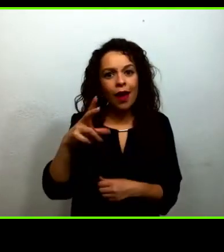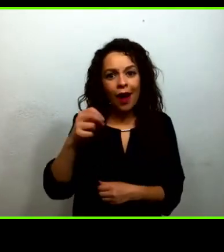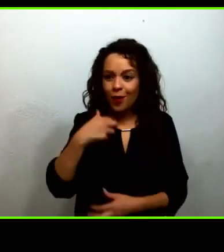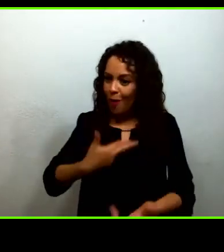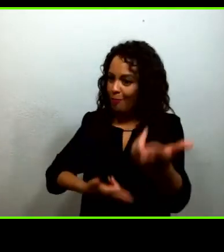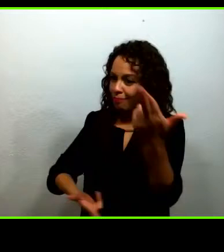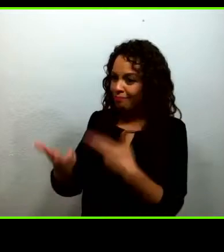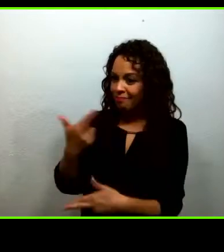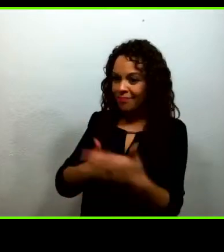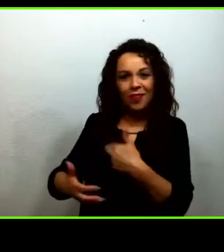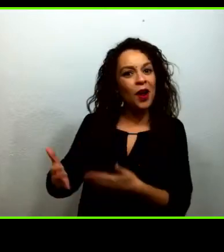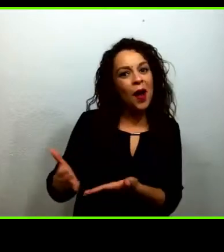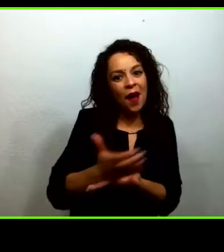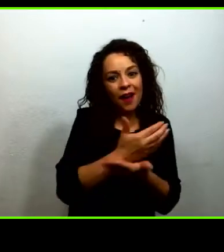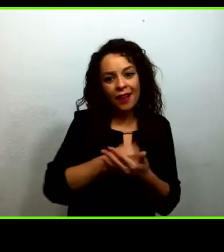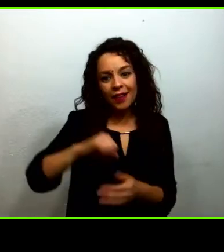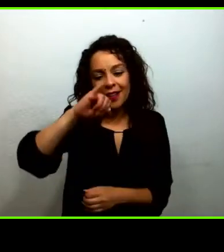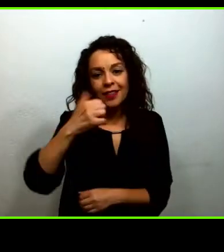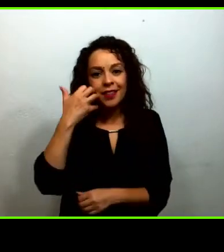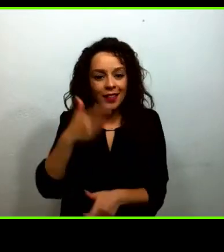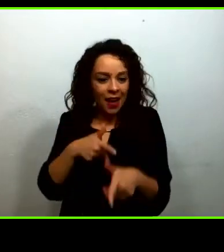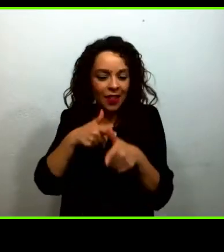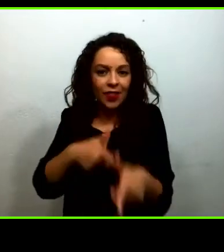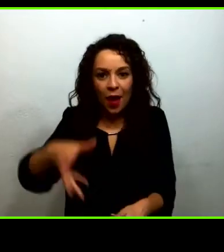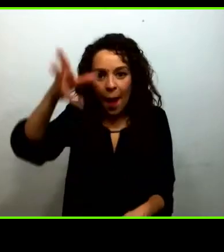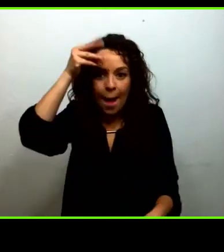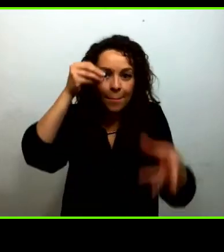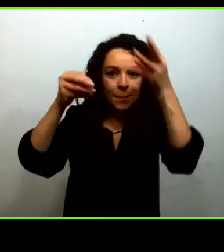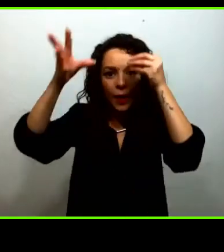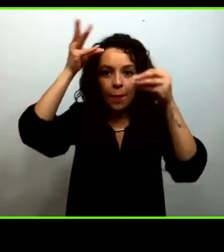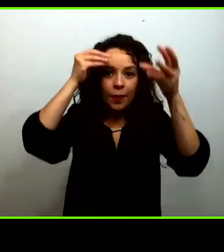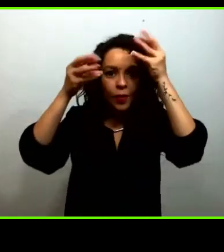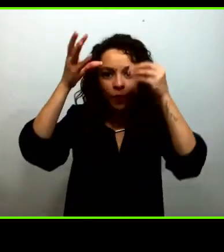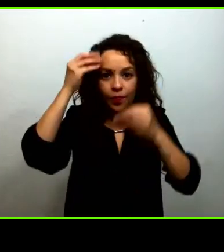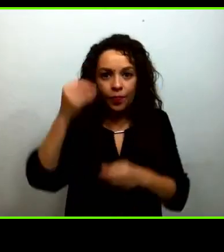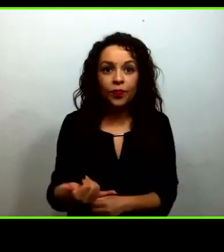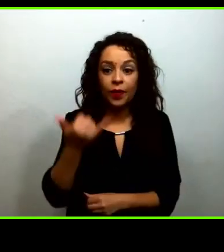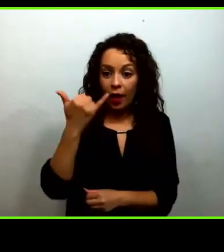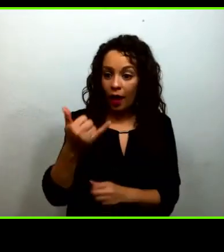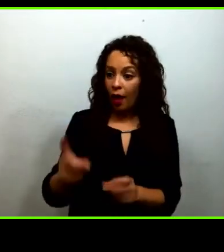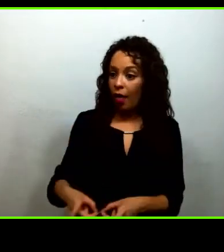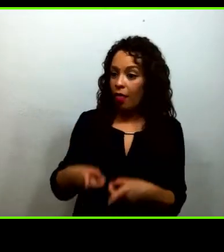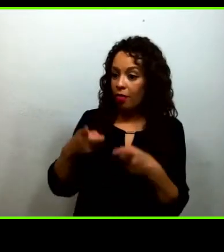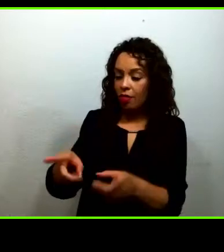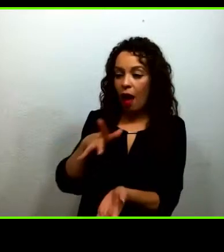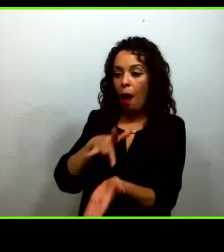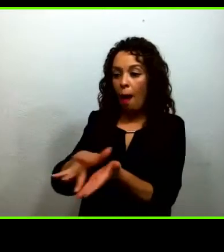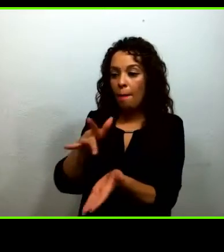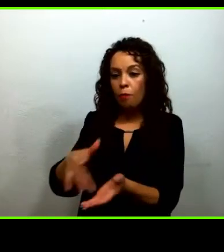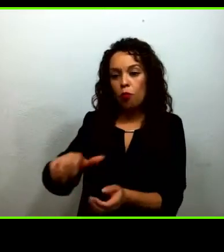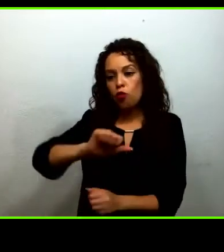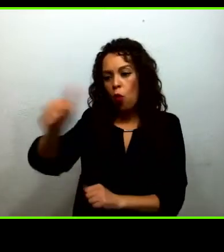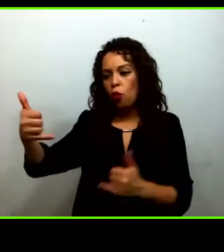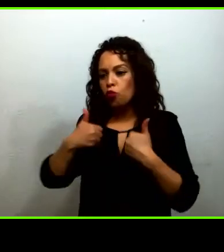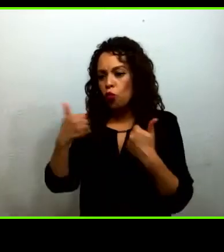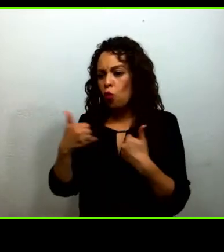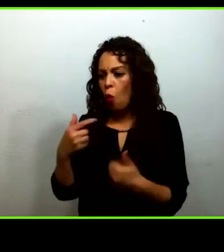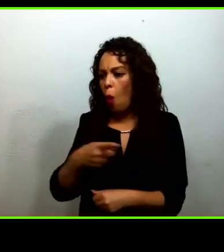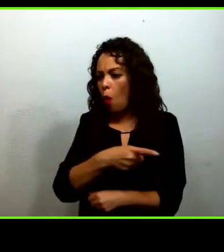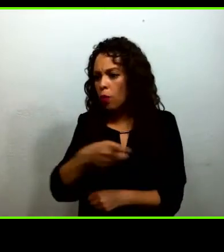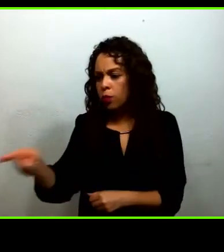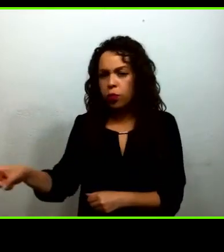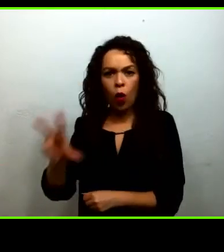ellos incluso han ofrecido tutoría a otros chicos de la comunidad que no son sus hijos